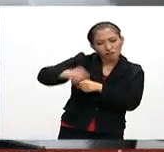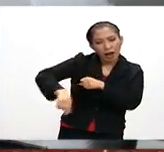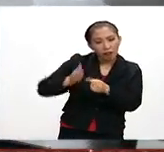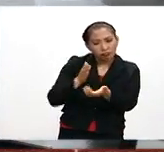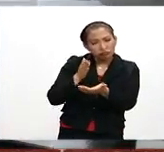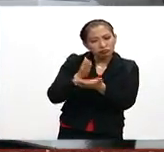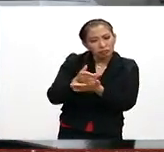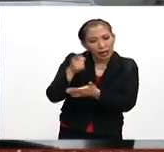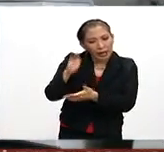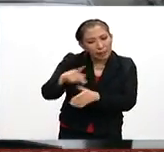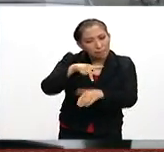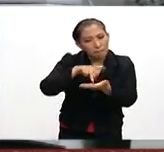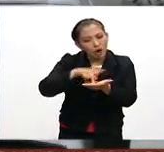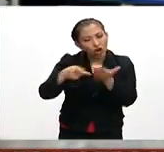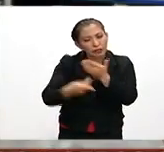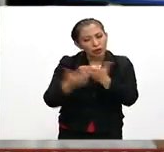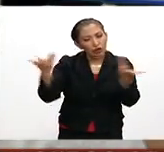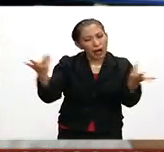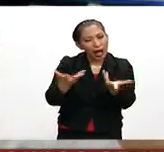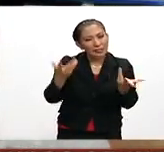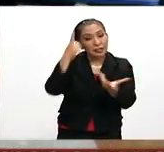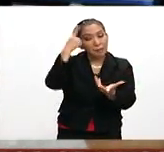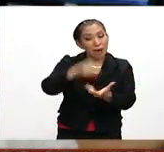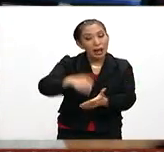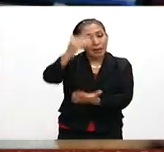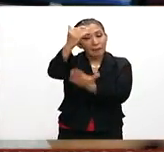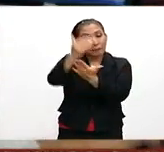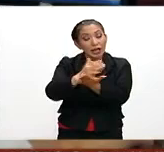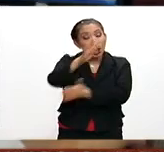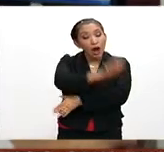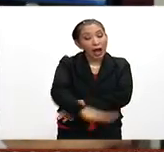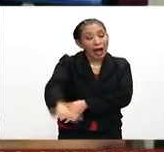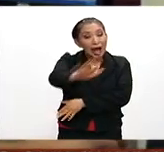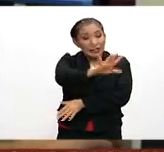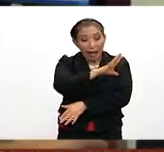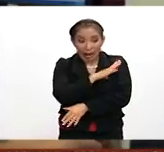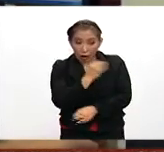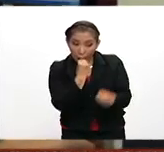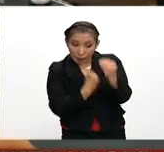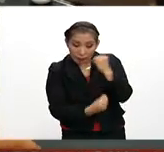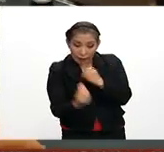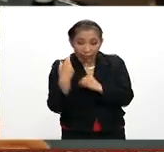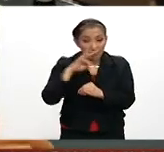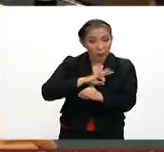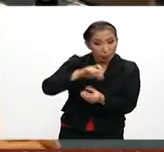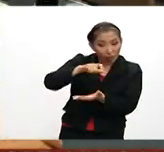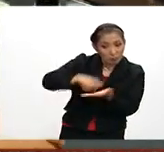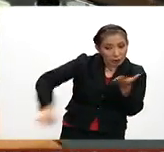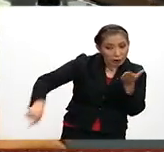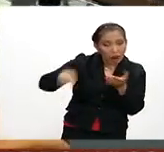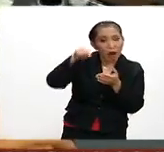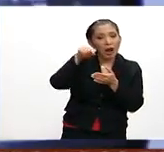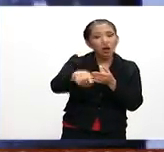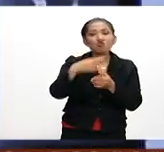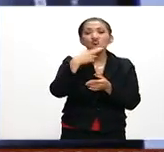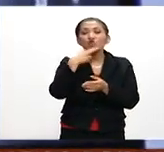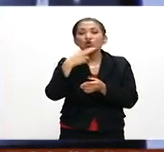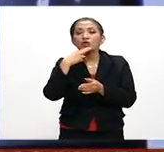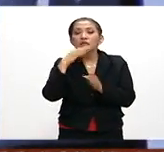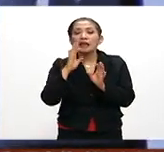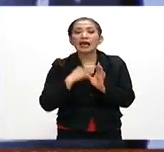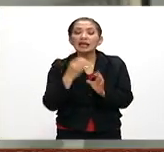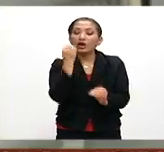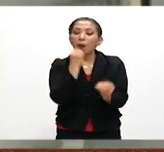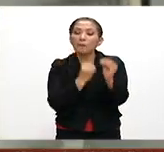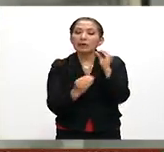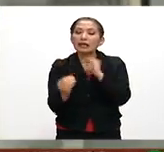intervenciones y proyectos de mitigación en áreas de disponibilidad, acceso, utilización y estabilidad